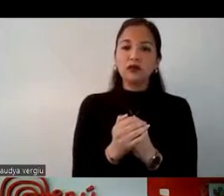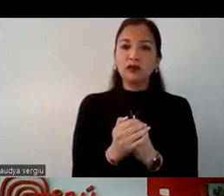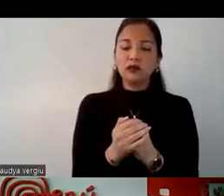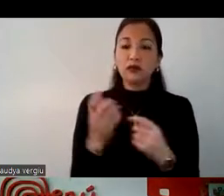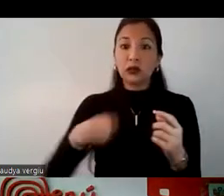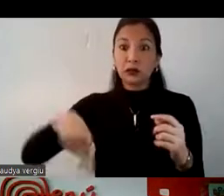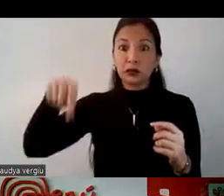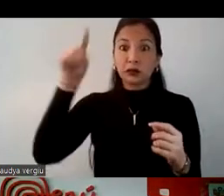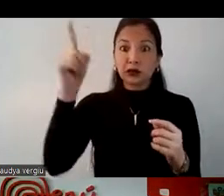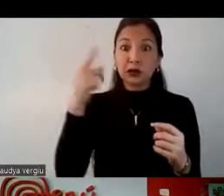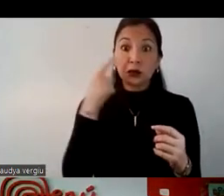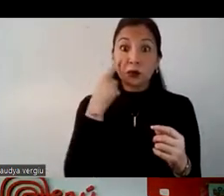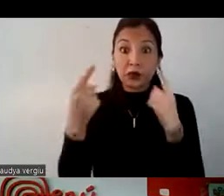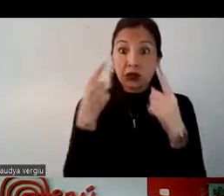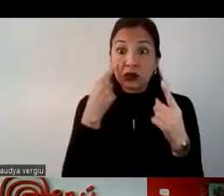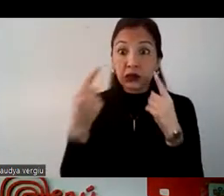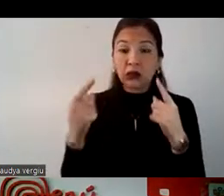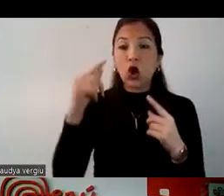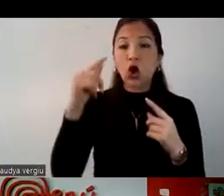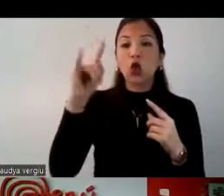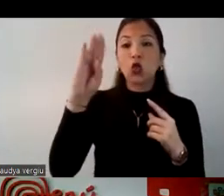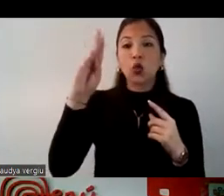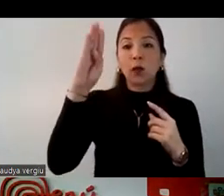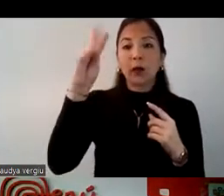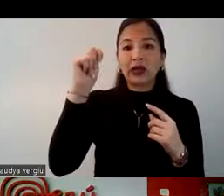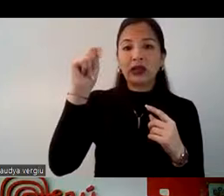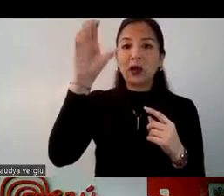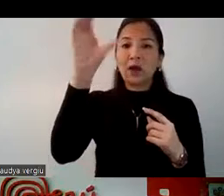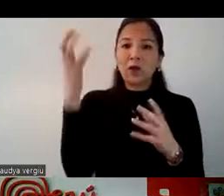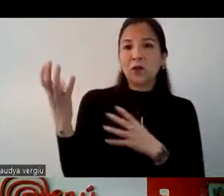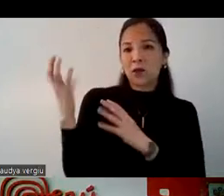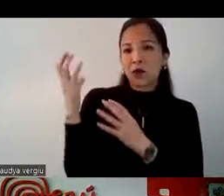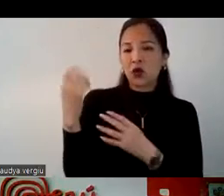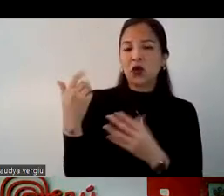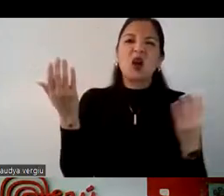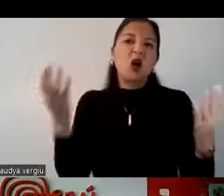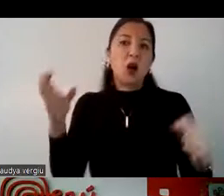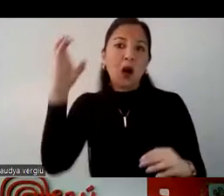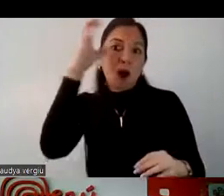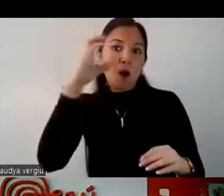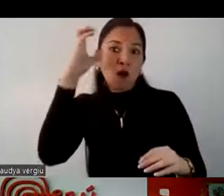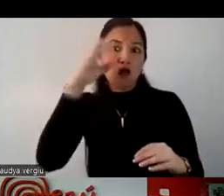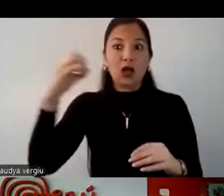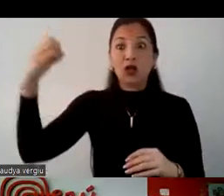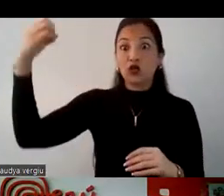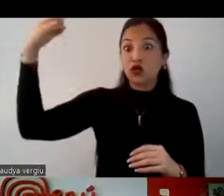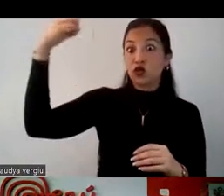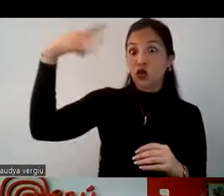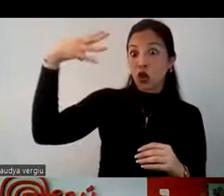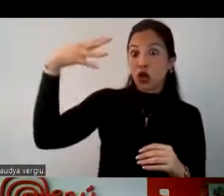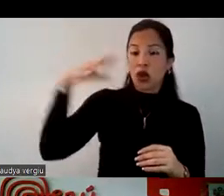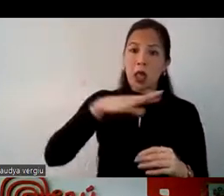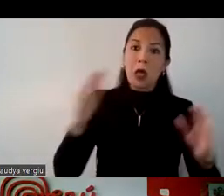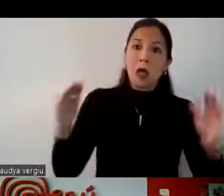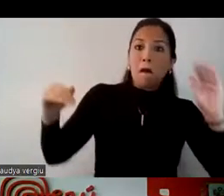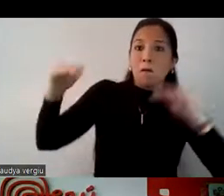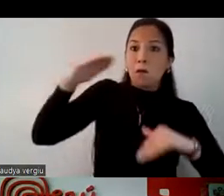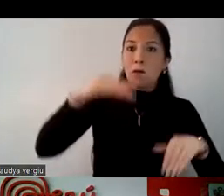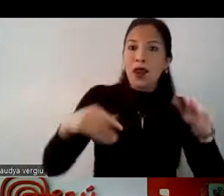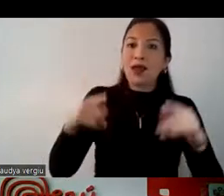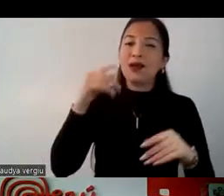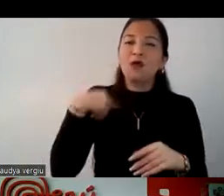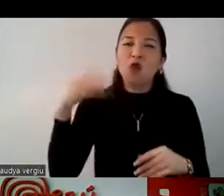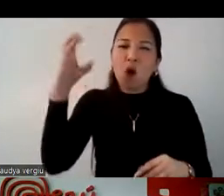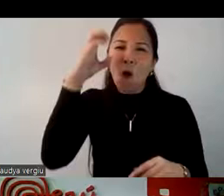Principalmente visitan Tumbes y Piura, con destinos de sol y playa y el destino de compras, que es lo que más les interesa